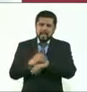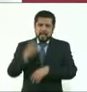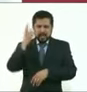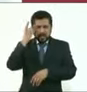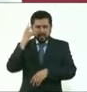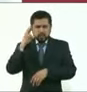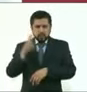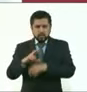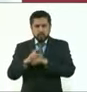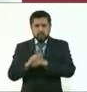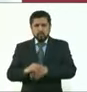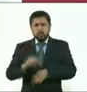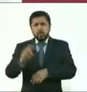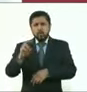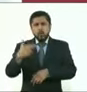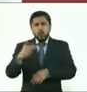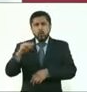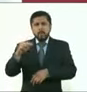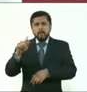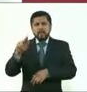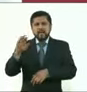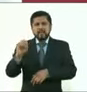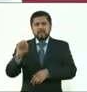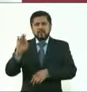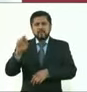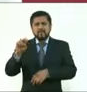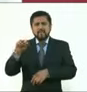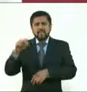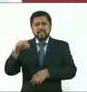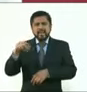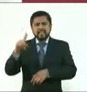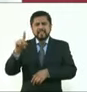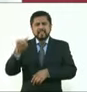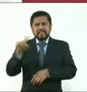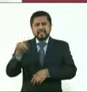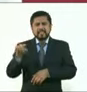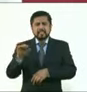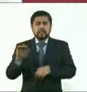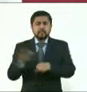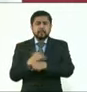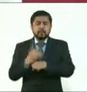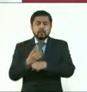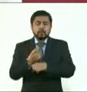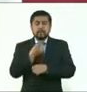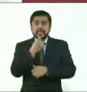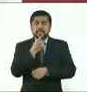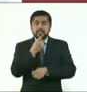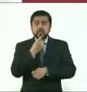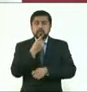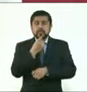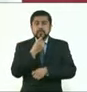Luis Humberto Fernández, porque los niños no asistieron a la escuela, niños, niñas,